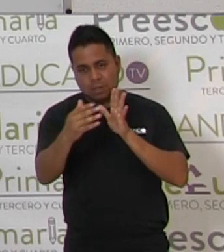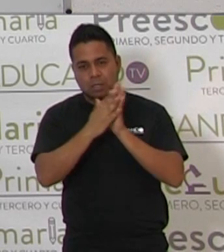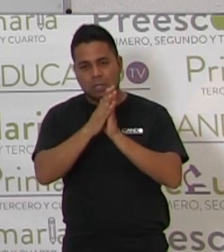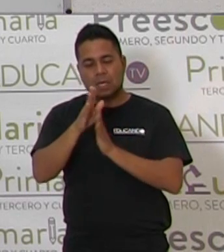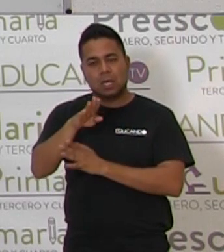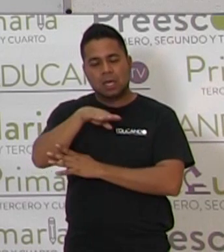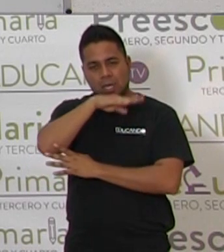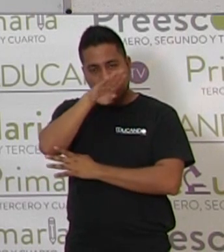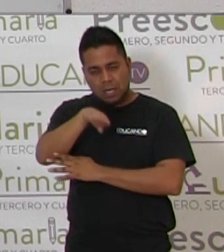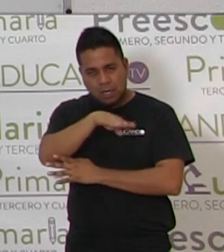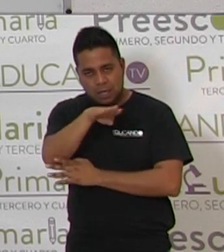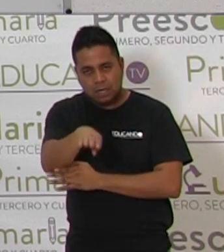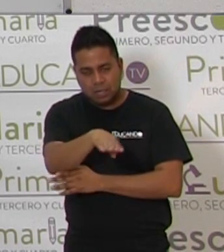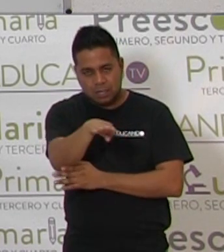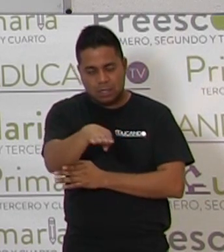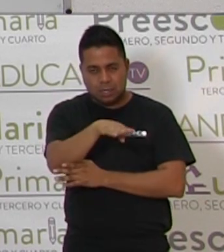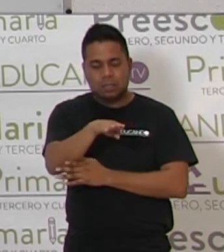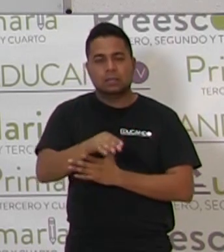favor.